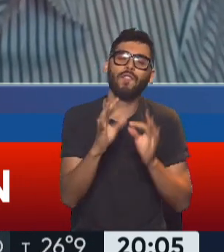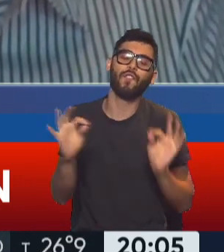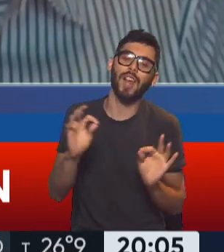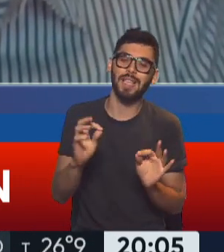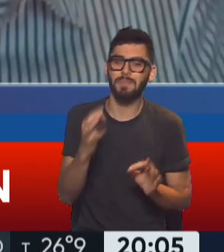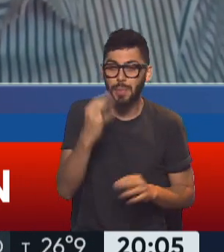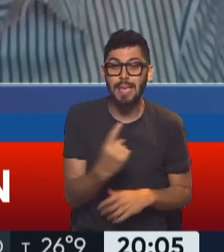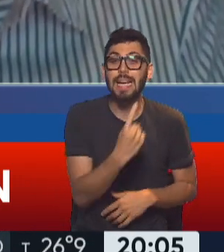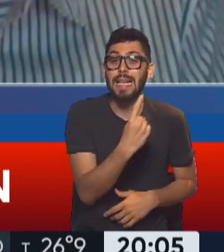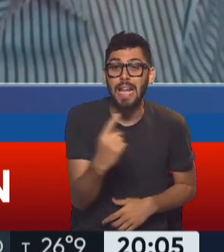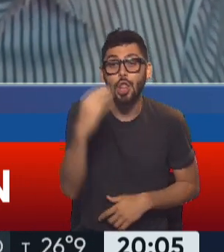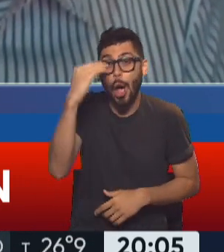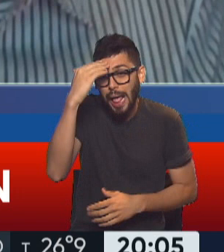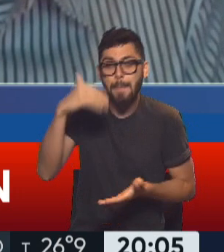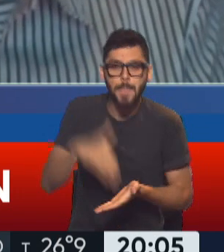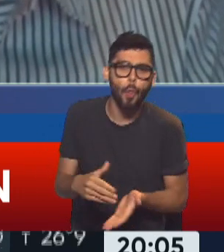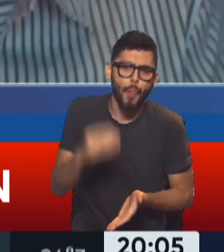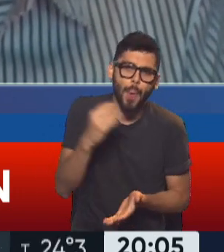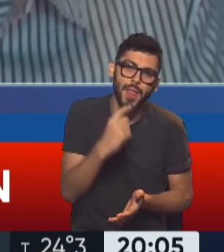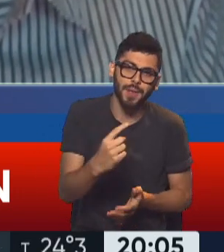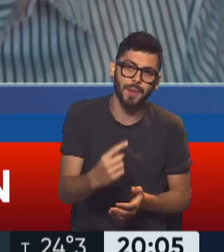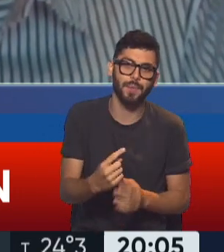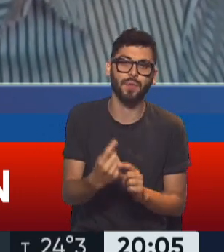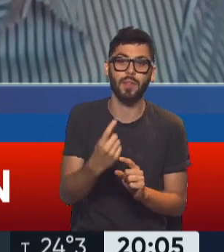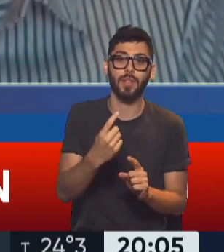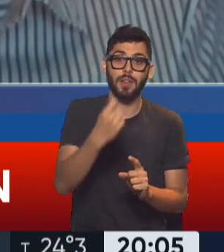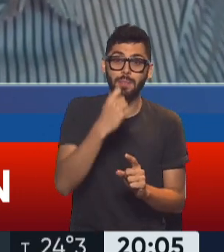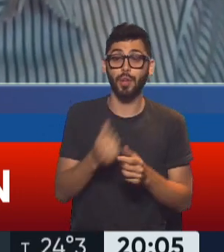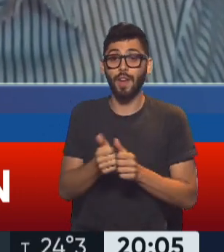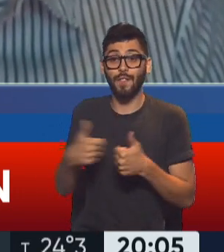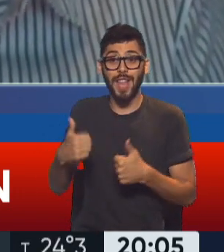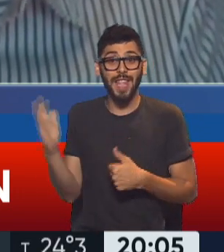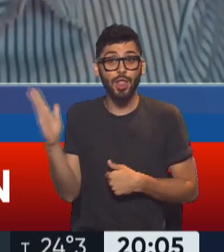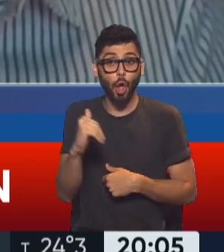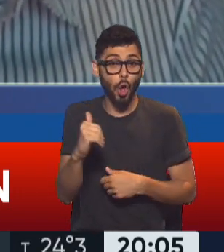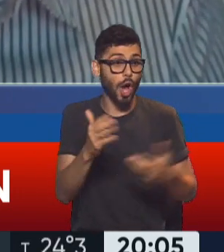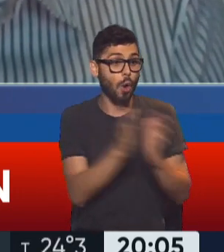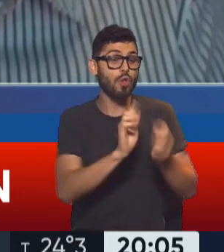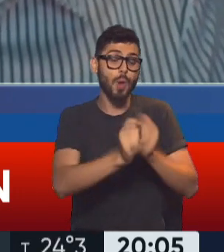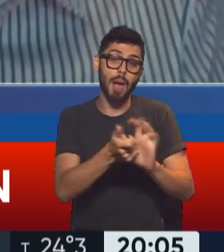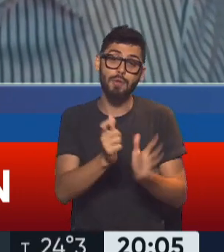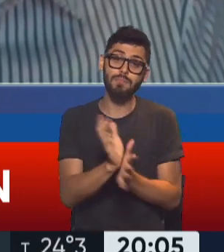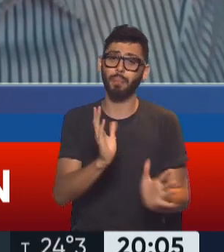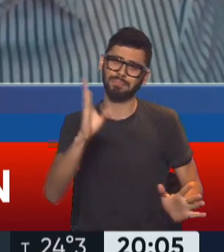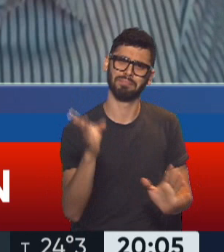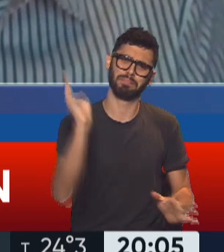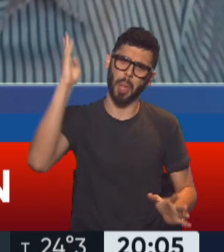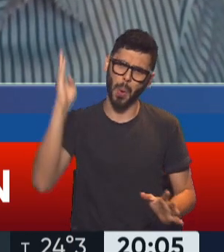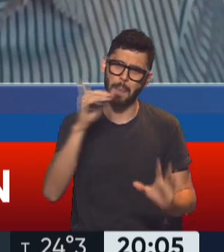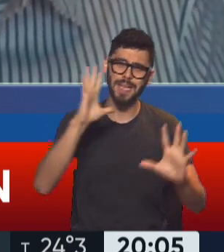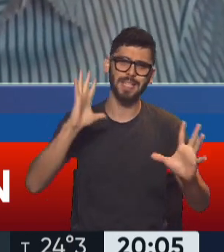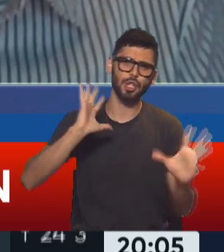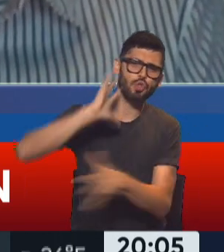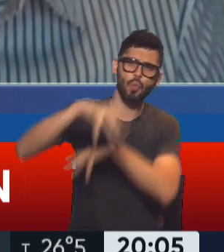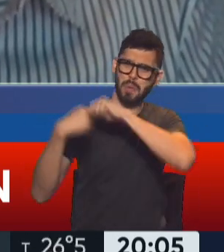115 millones de veces. Una de judo le hizo el Frente de Todos a punto por el cambio, porque se entusiasmaron